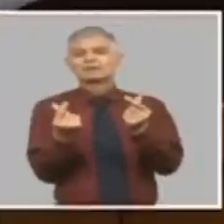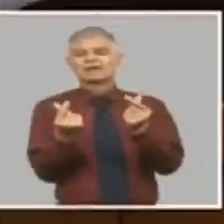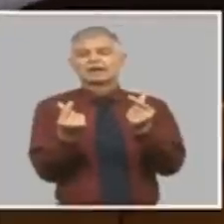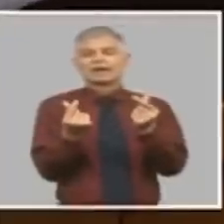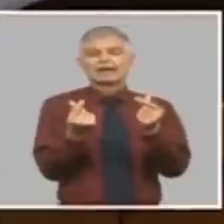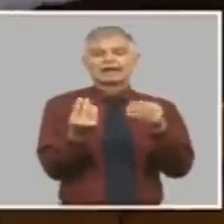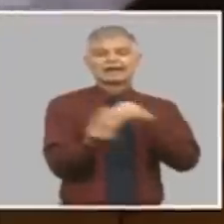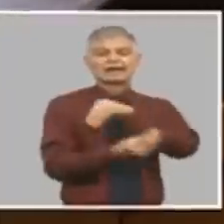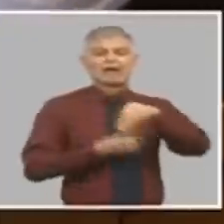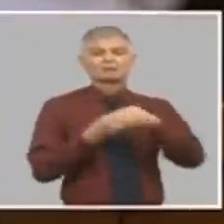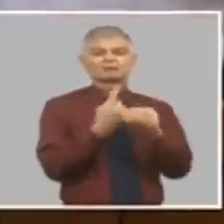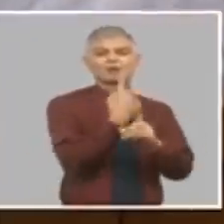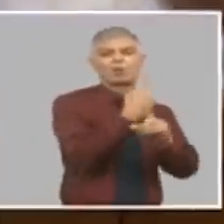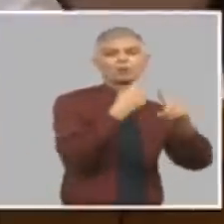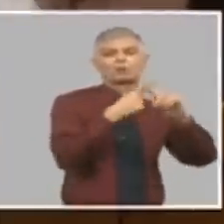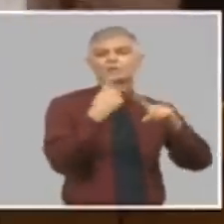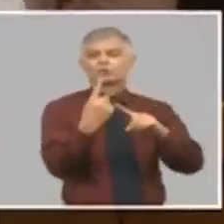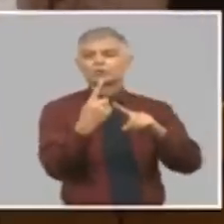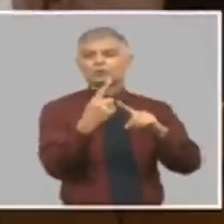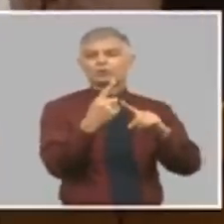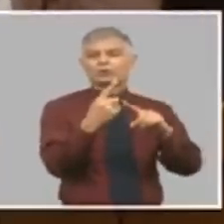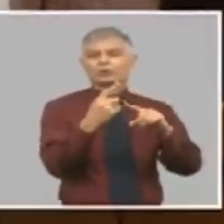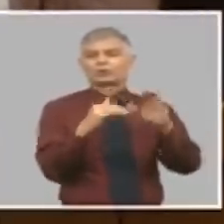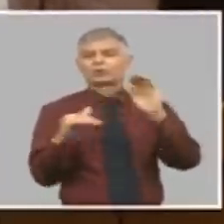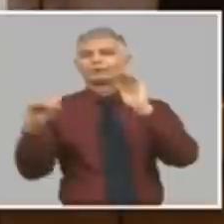veinte pero nos quedamos igual